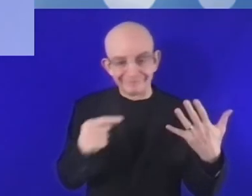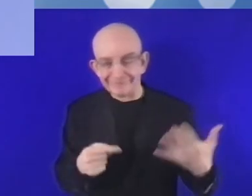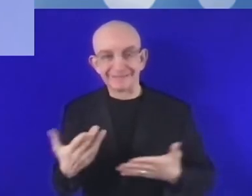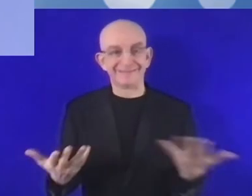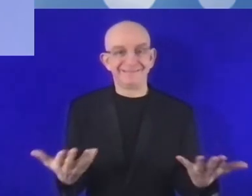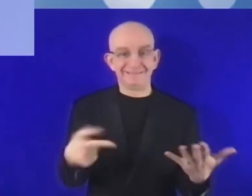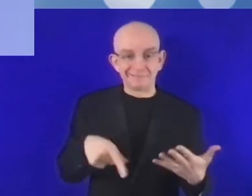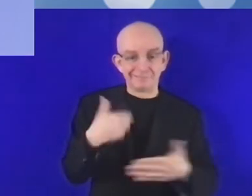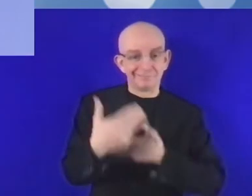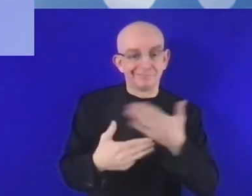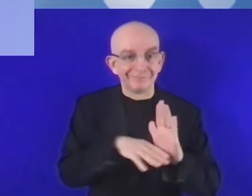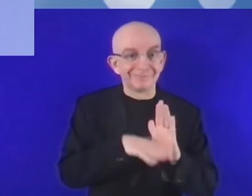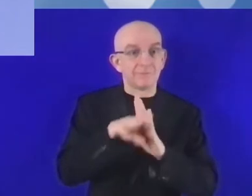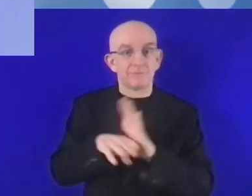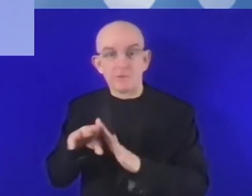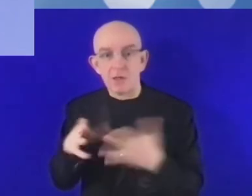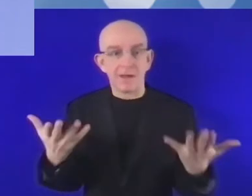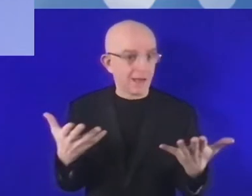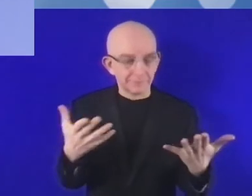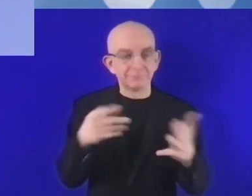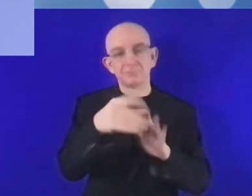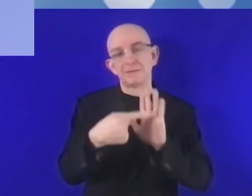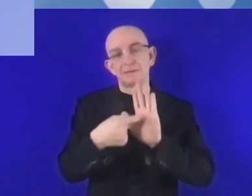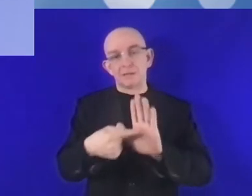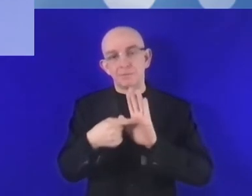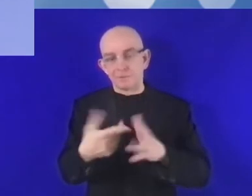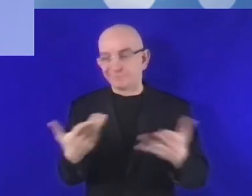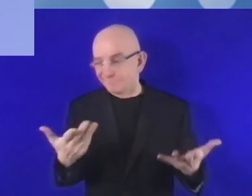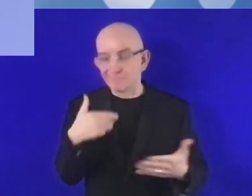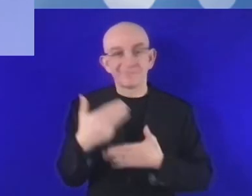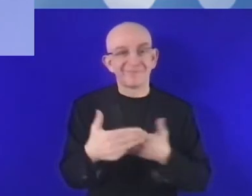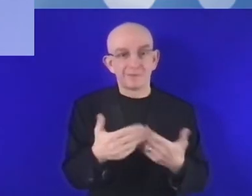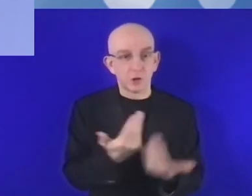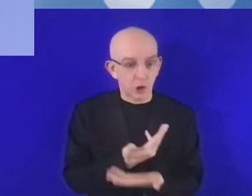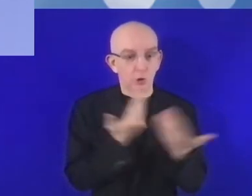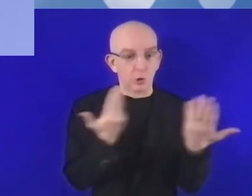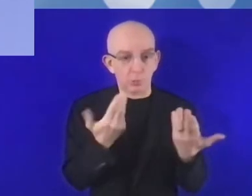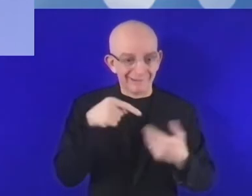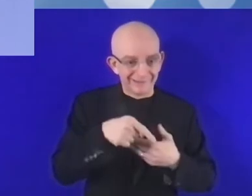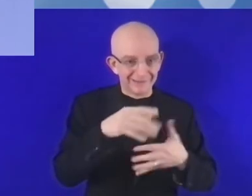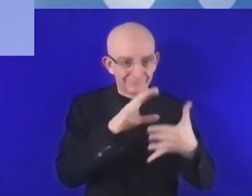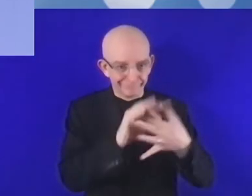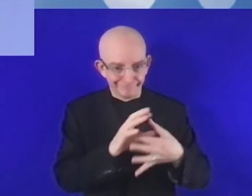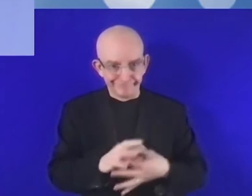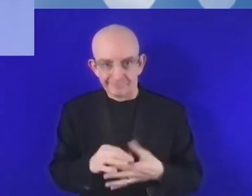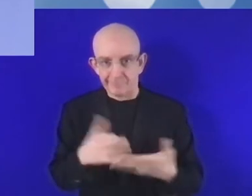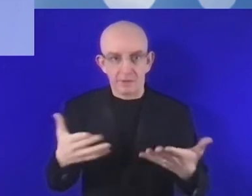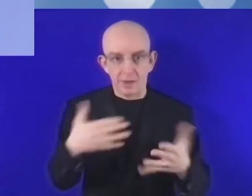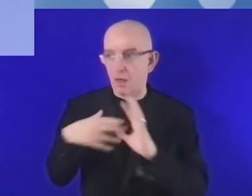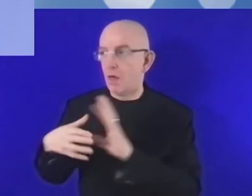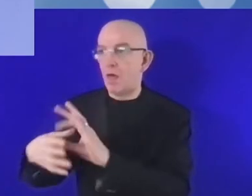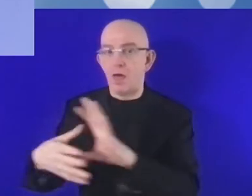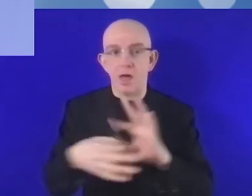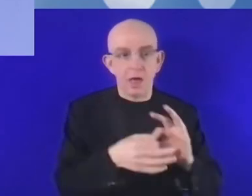desgracia perderemos grandes oportunidades de desarrollo sin una infraestructura adecuada, sin una